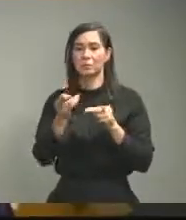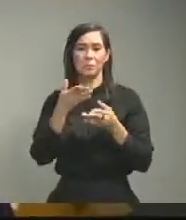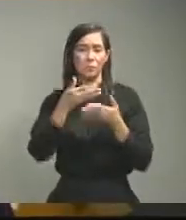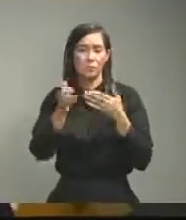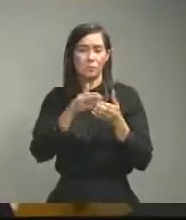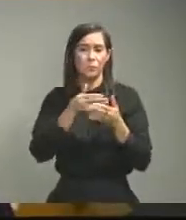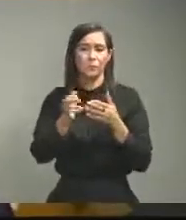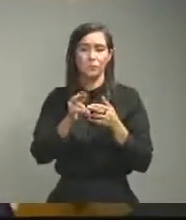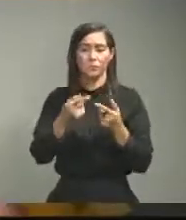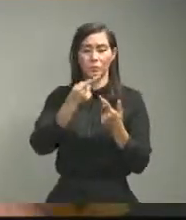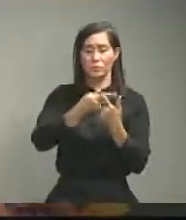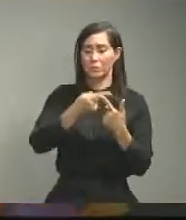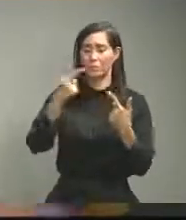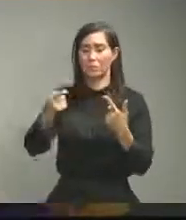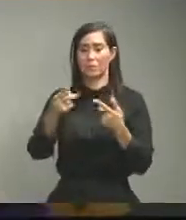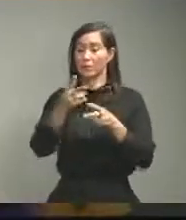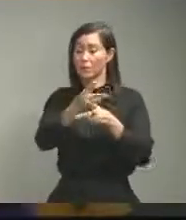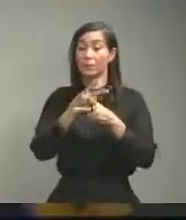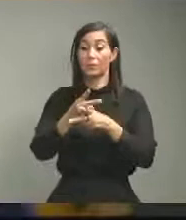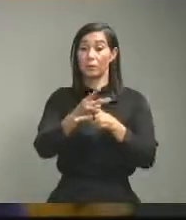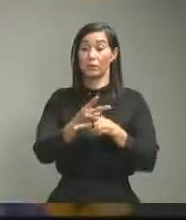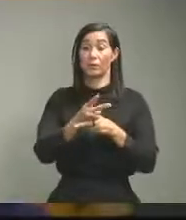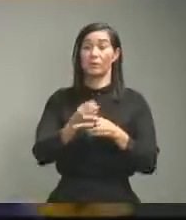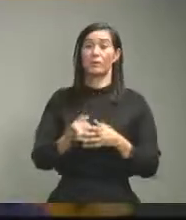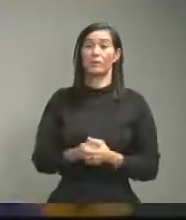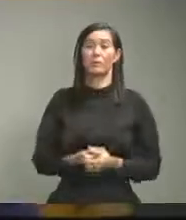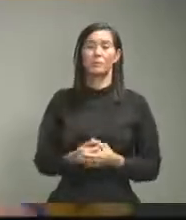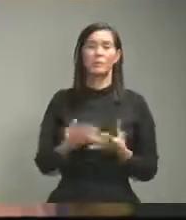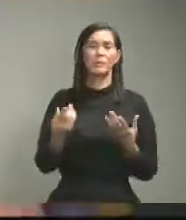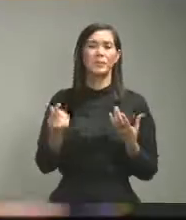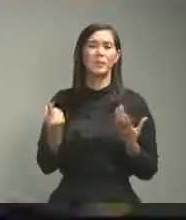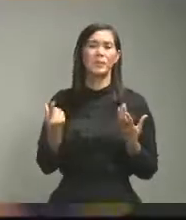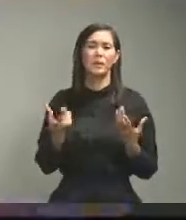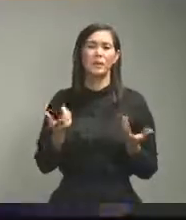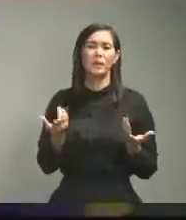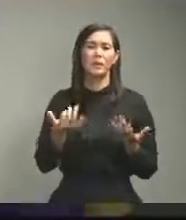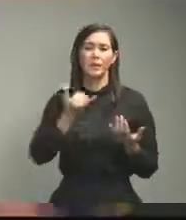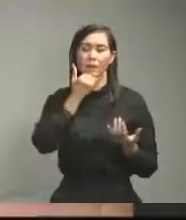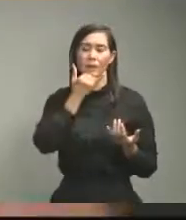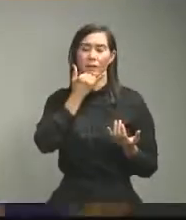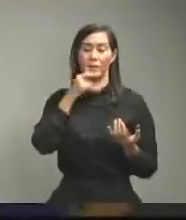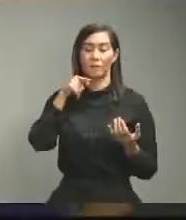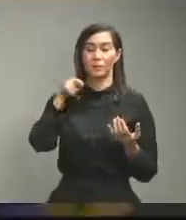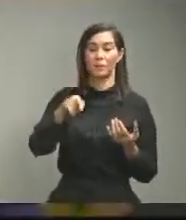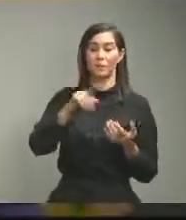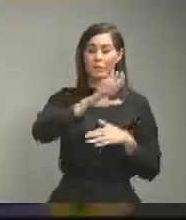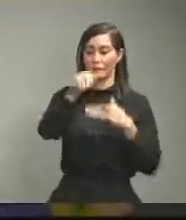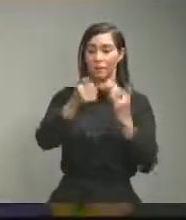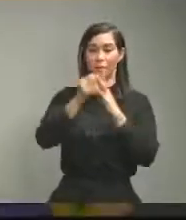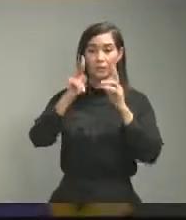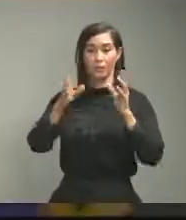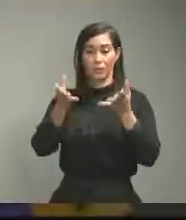a hacer el ministerio de salud con la clase media para que pueda ir confiado como aquí hacerse la prueba?